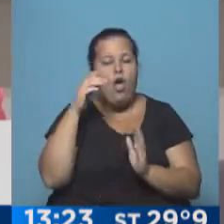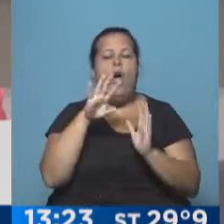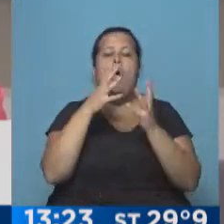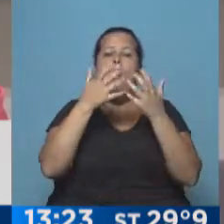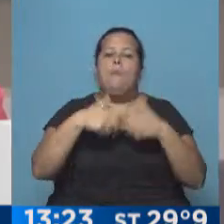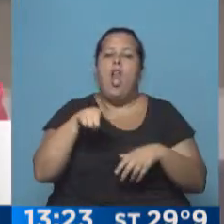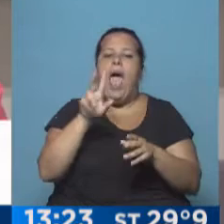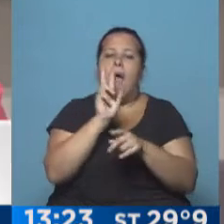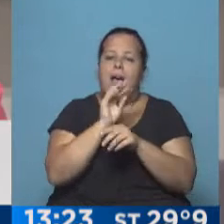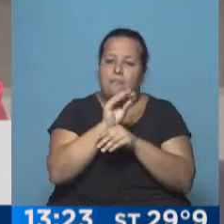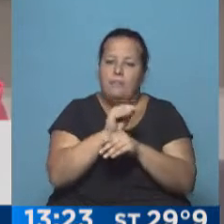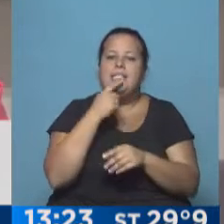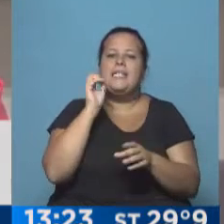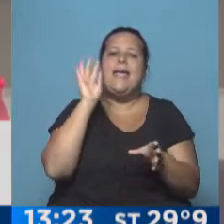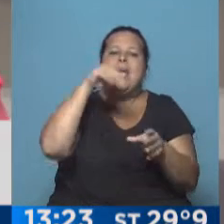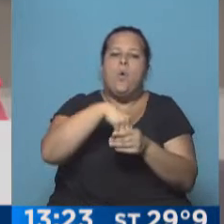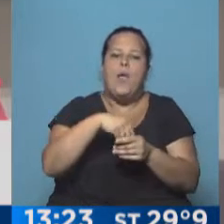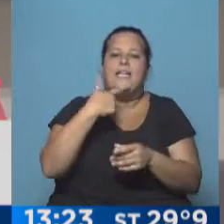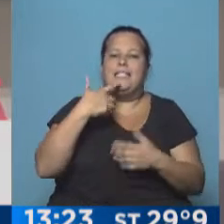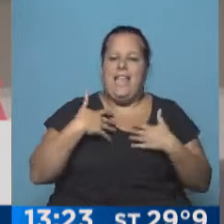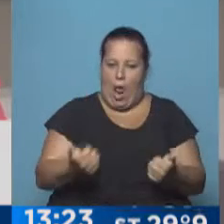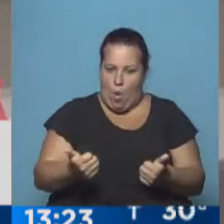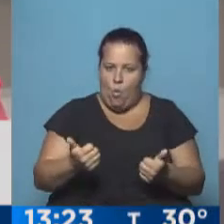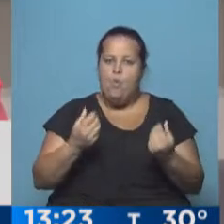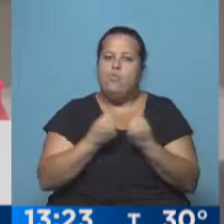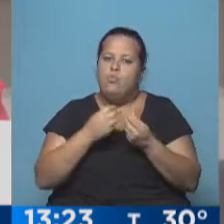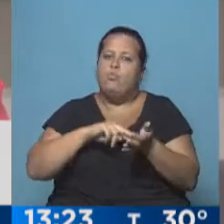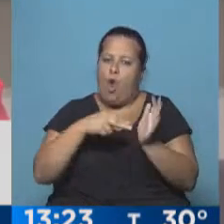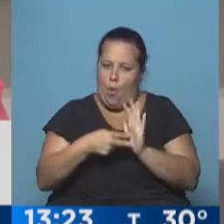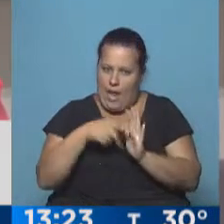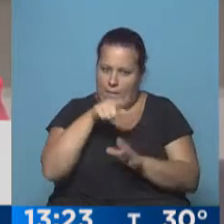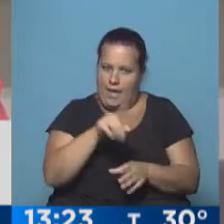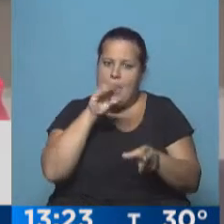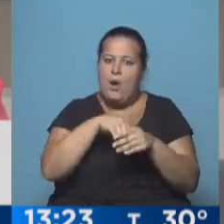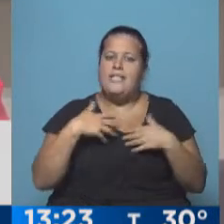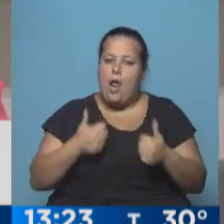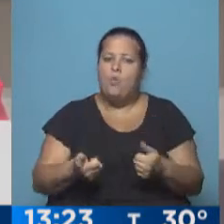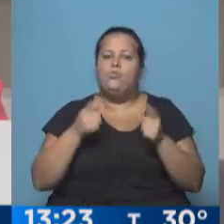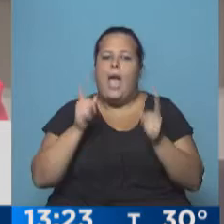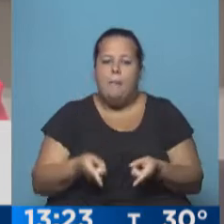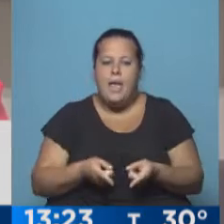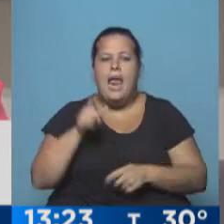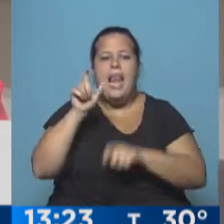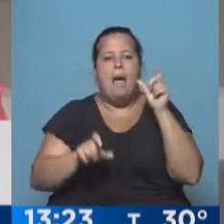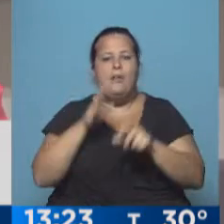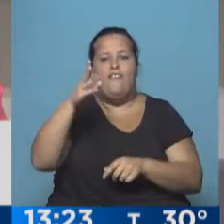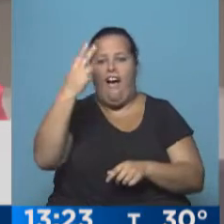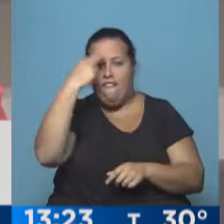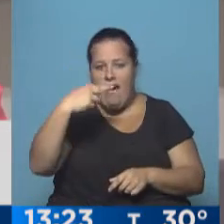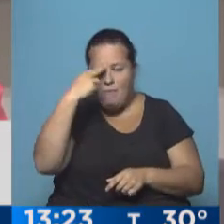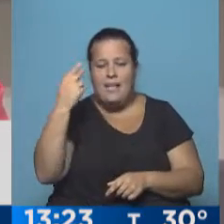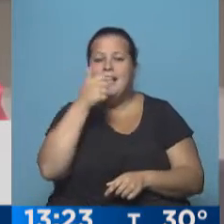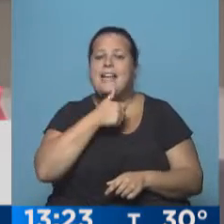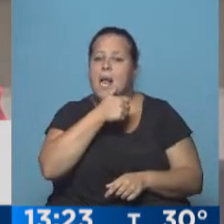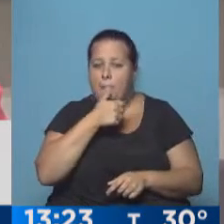que cubre todas estas cosas es Incluir Salud. Está habiendo muchos problemas con Incluir Salud, incluso la gente va a las farmacias a buscar